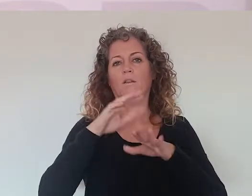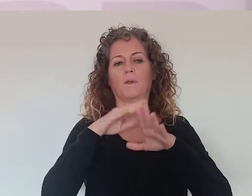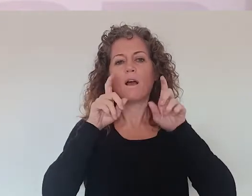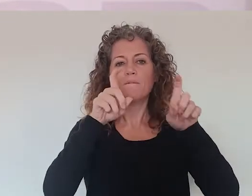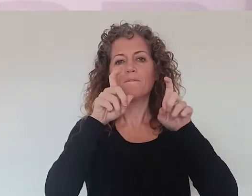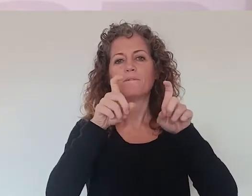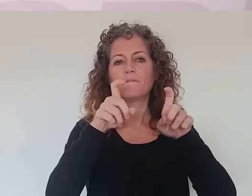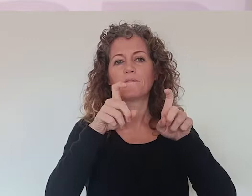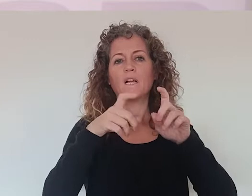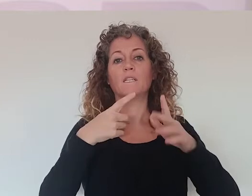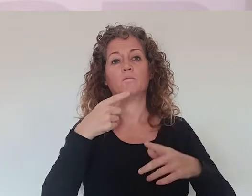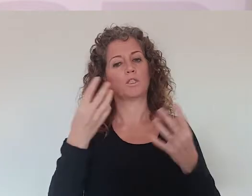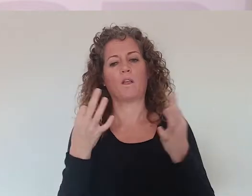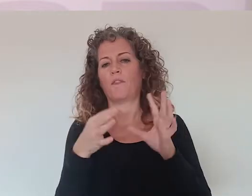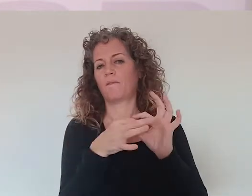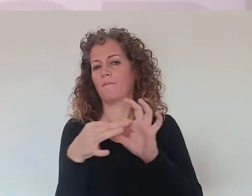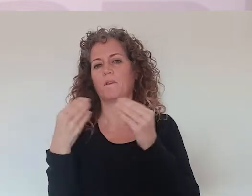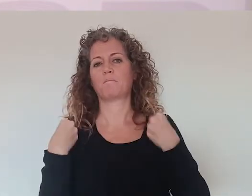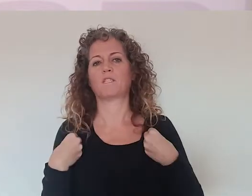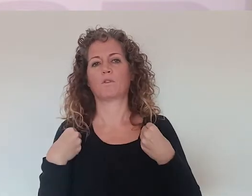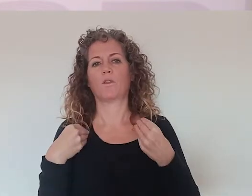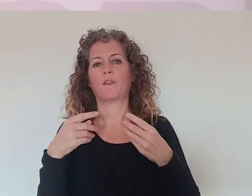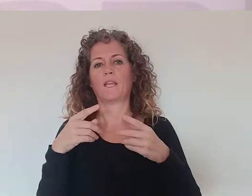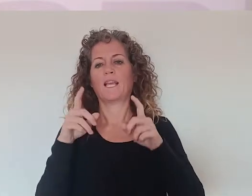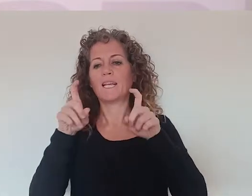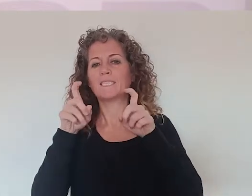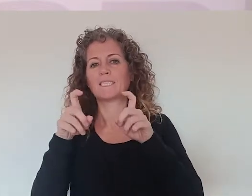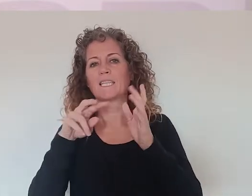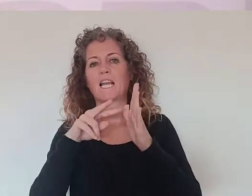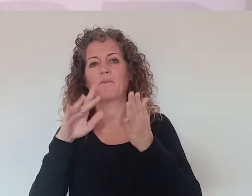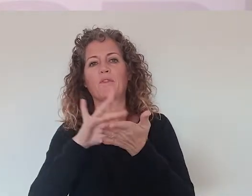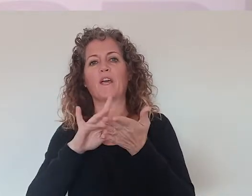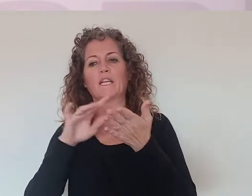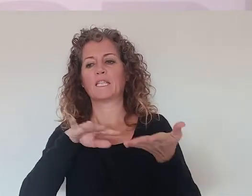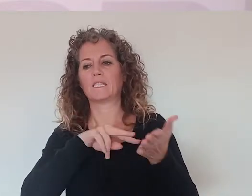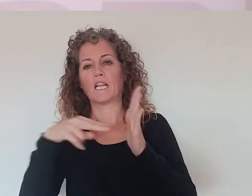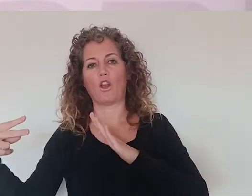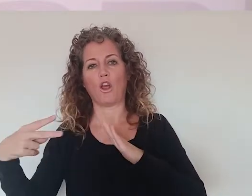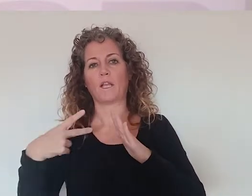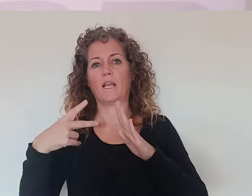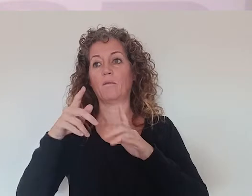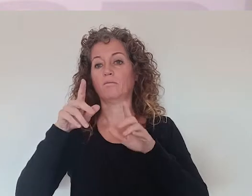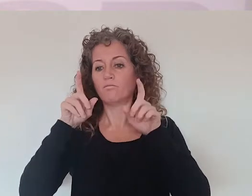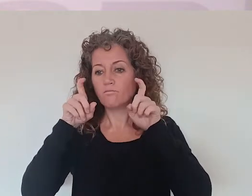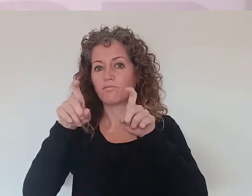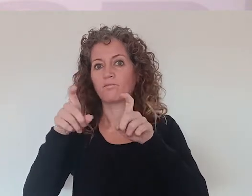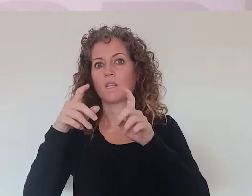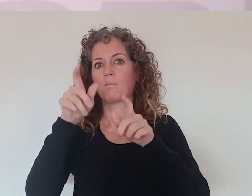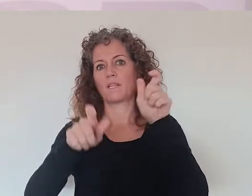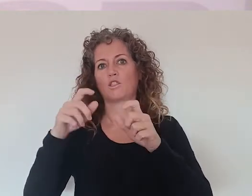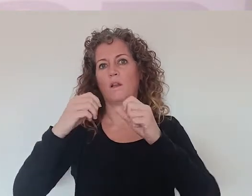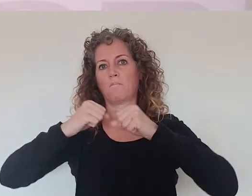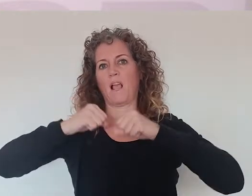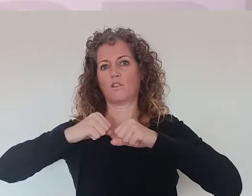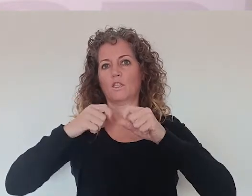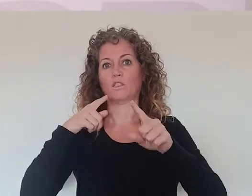nuestro país, pues tenemos que hacer una política muy decidida para alfabetización digital, también para las personas mayores,